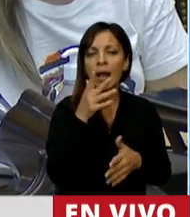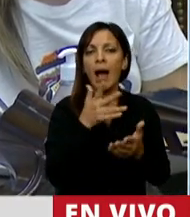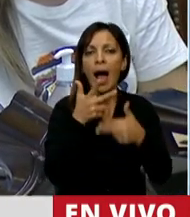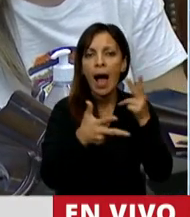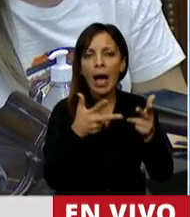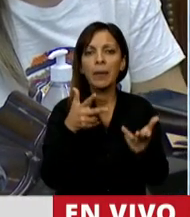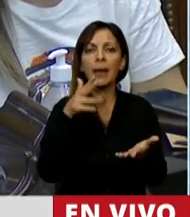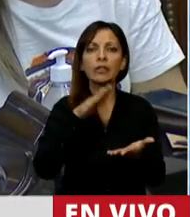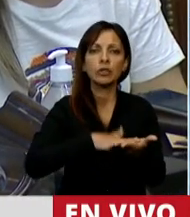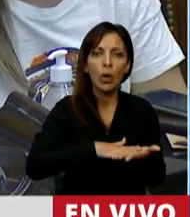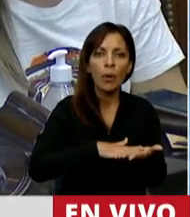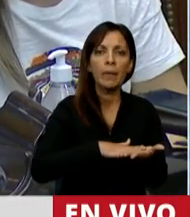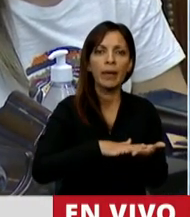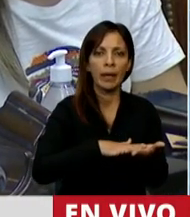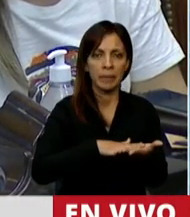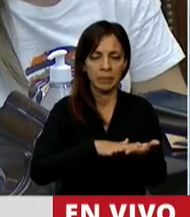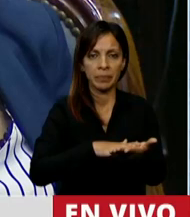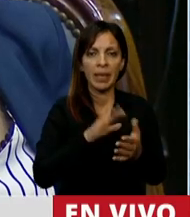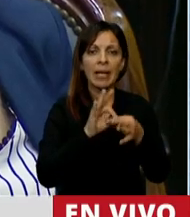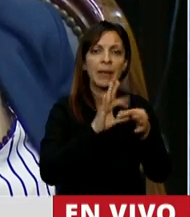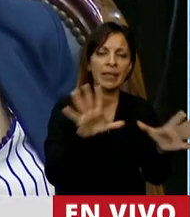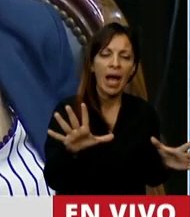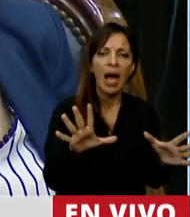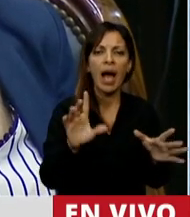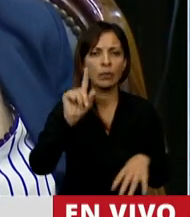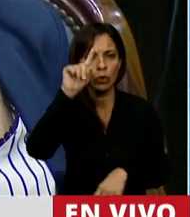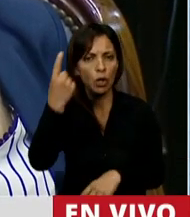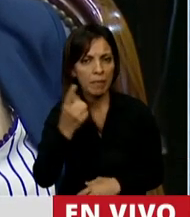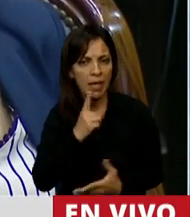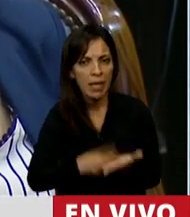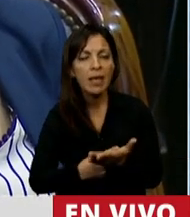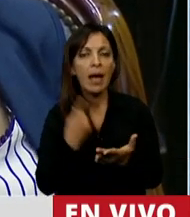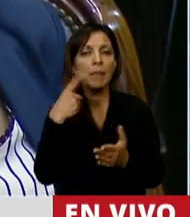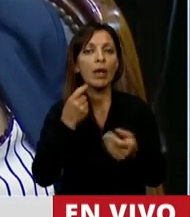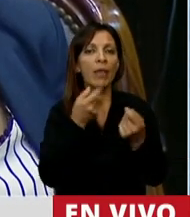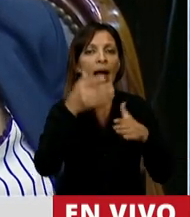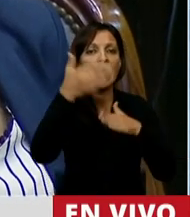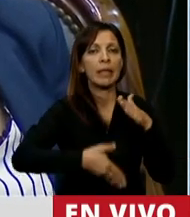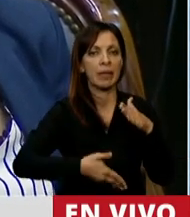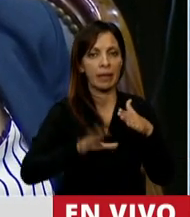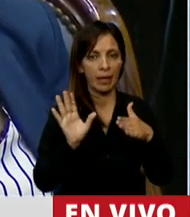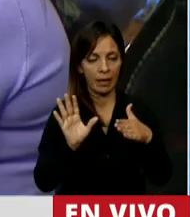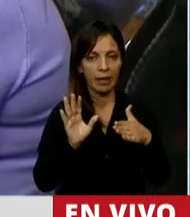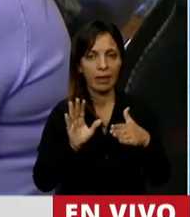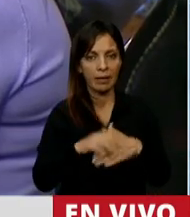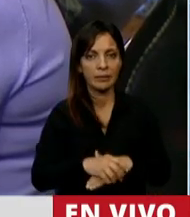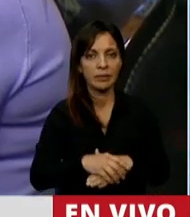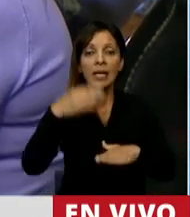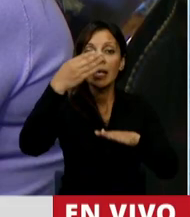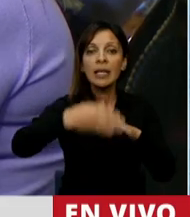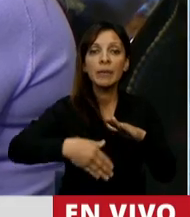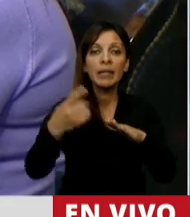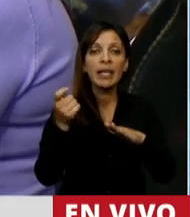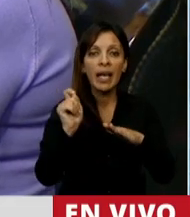precisamente de la libertad, de la autonomía, pero pone un límite. El límite son los